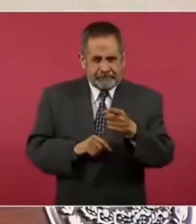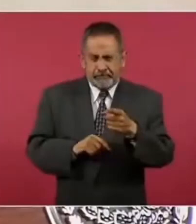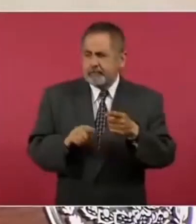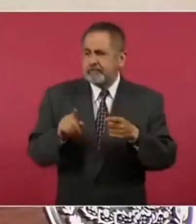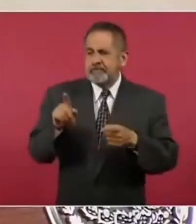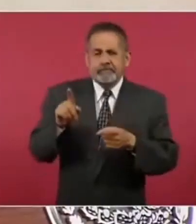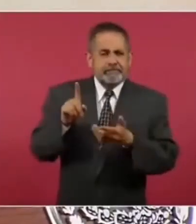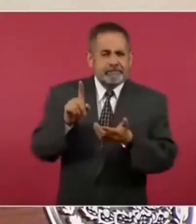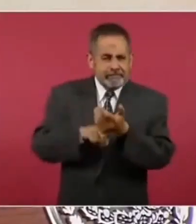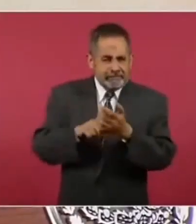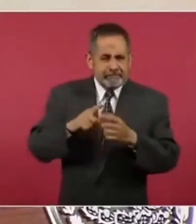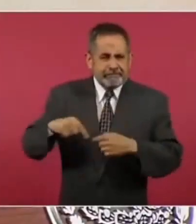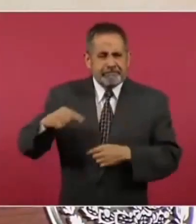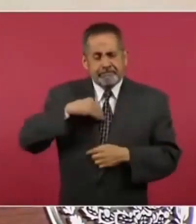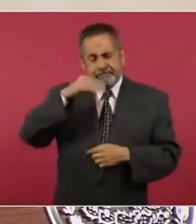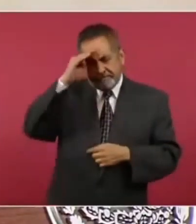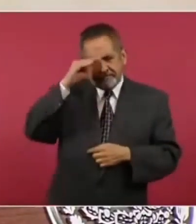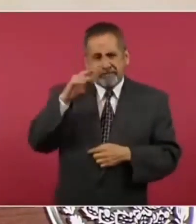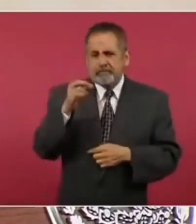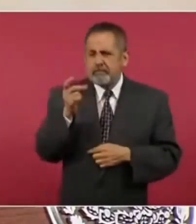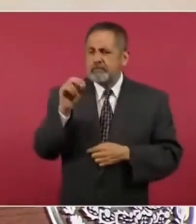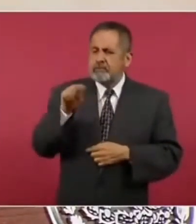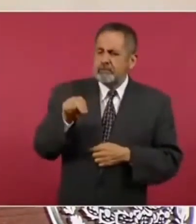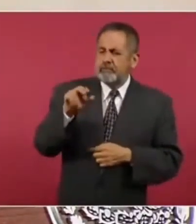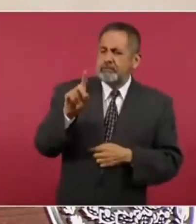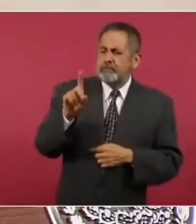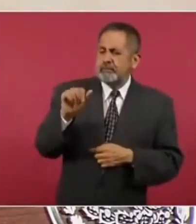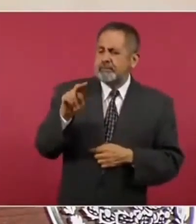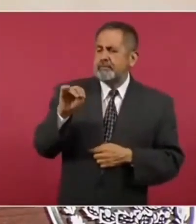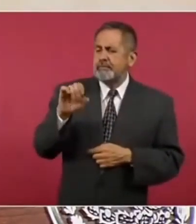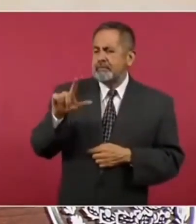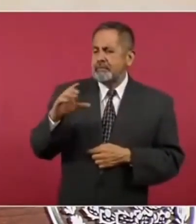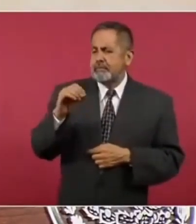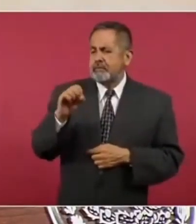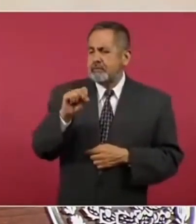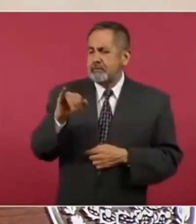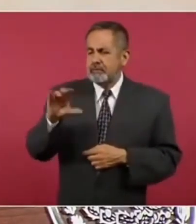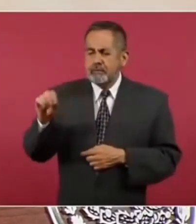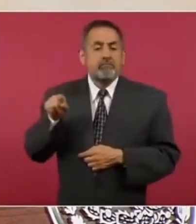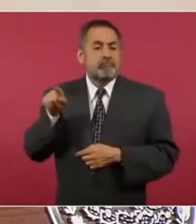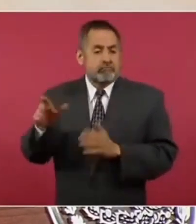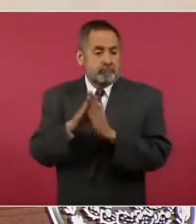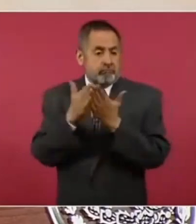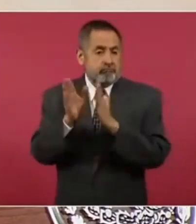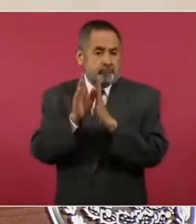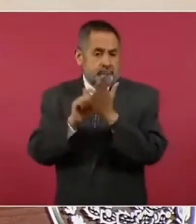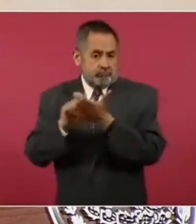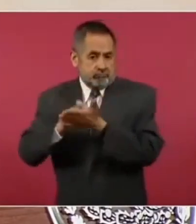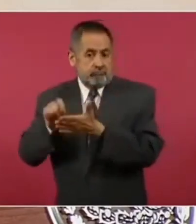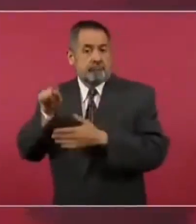don Daniel escribió un libro sobre la Constitución